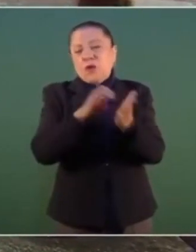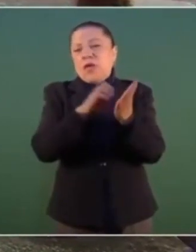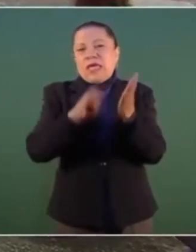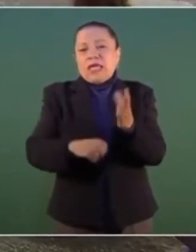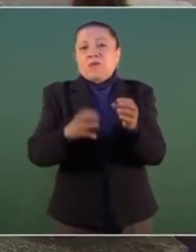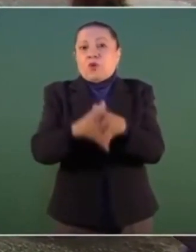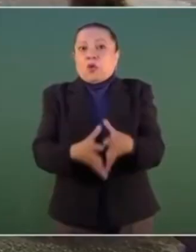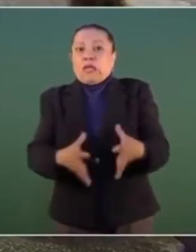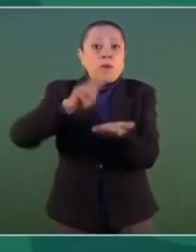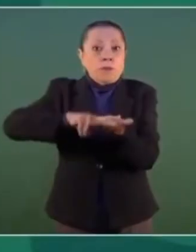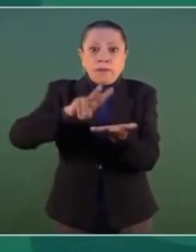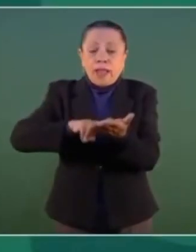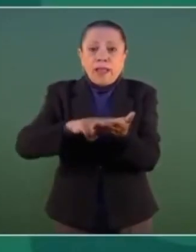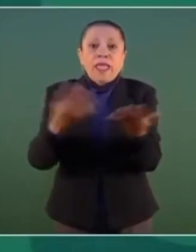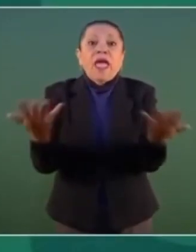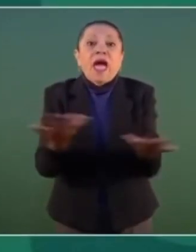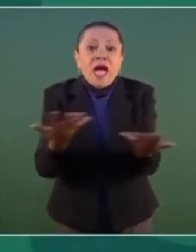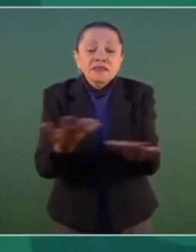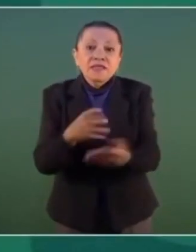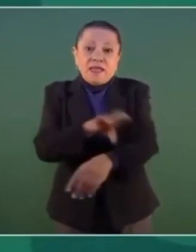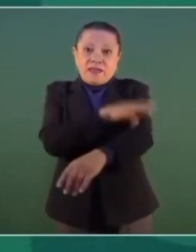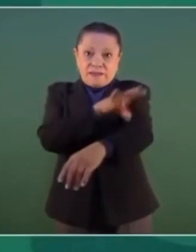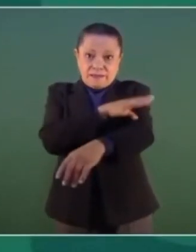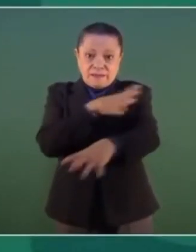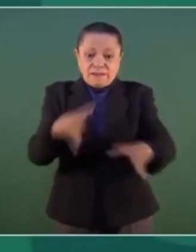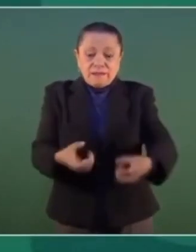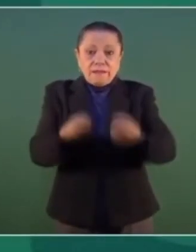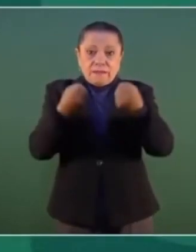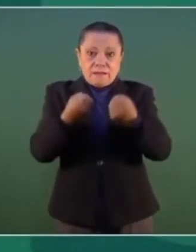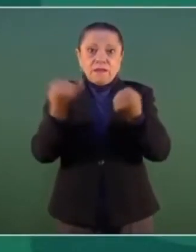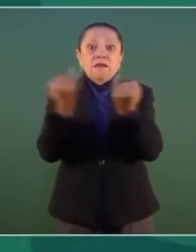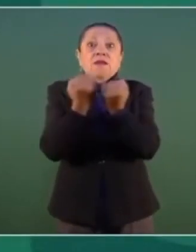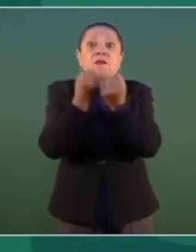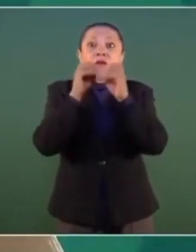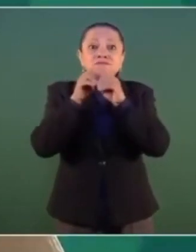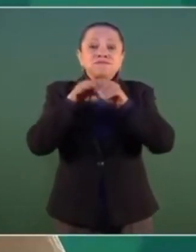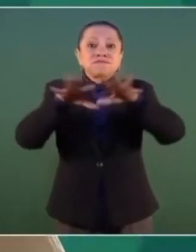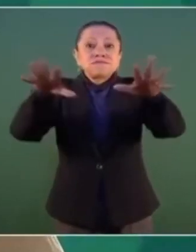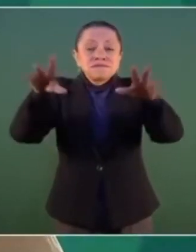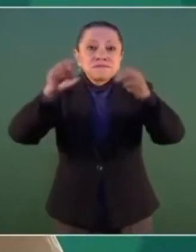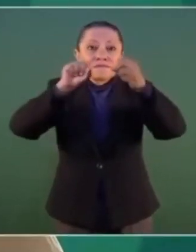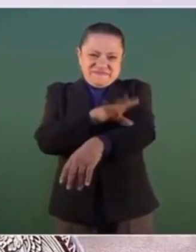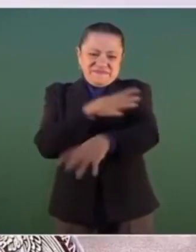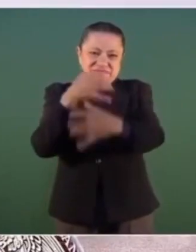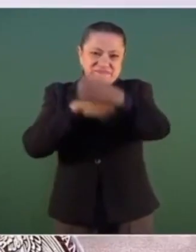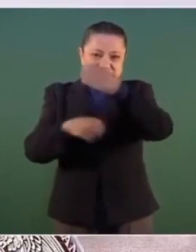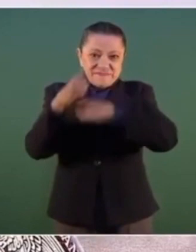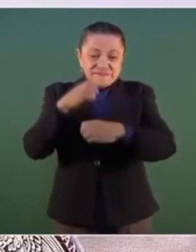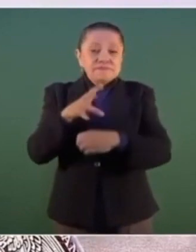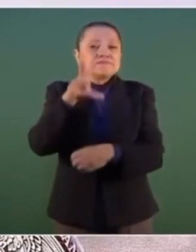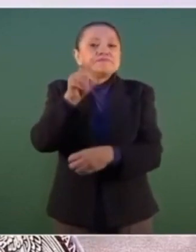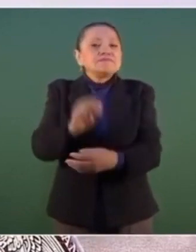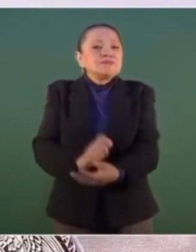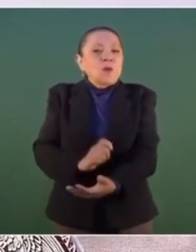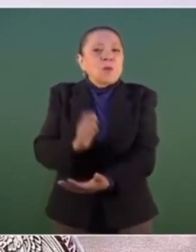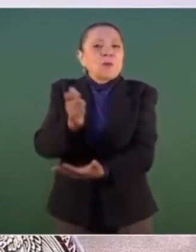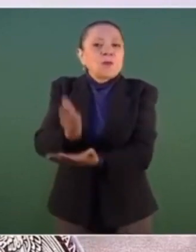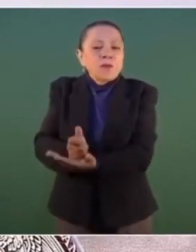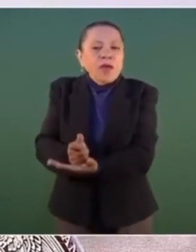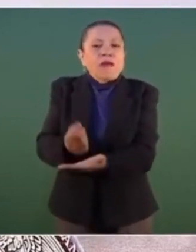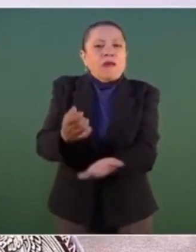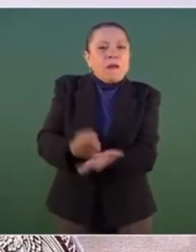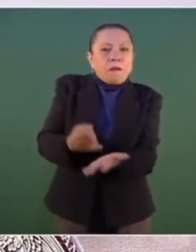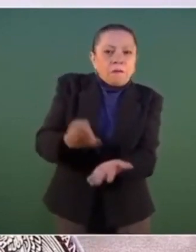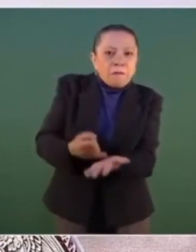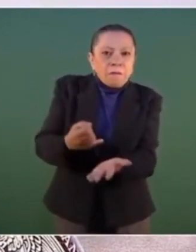secretario de Gobernación Adán Augusto López Hernández, se reitera el compromiso de combatir la corrupción, una exigencia